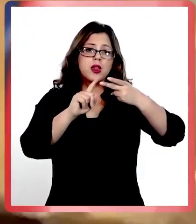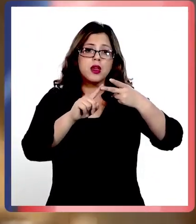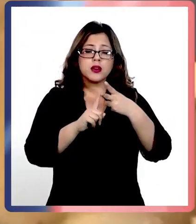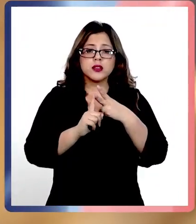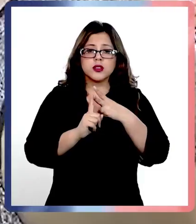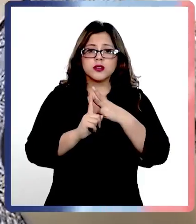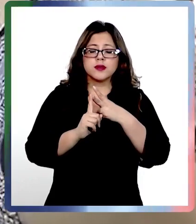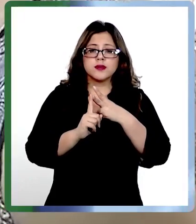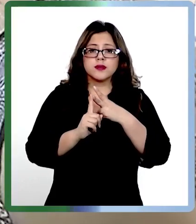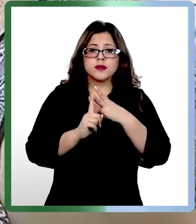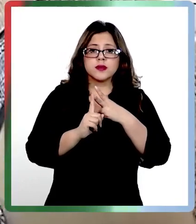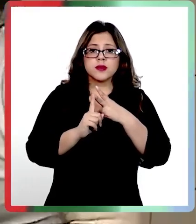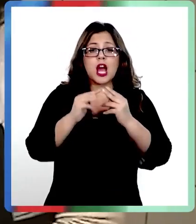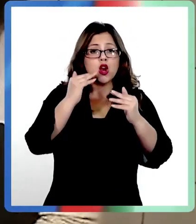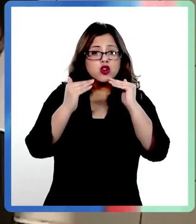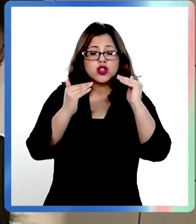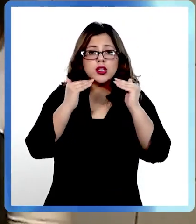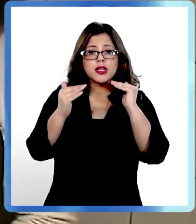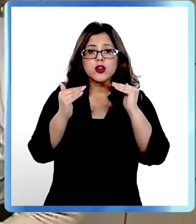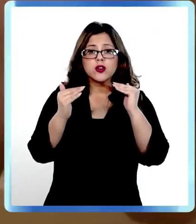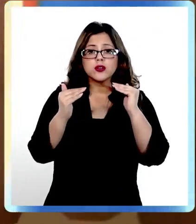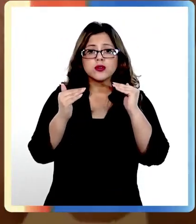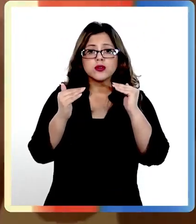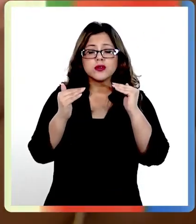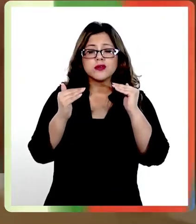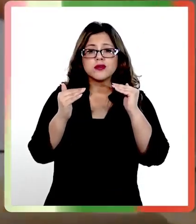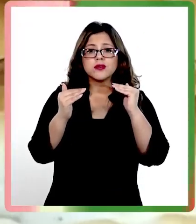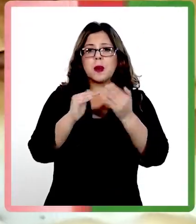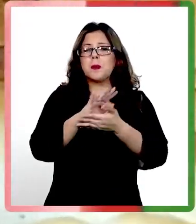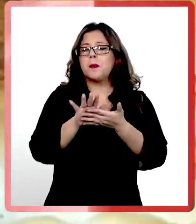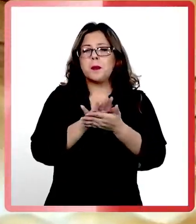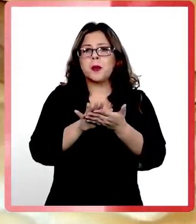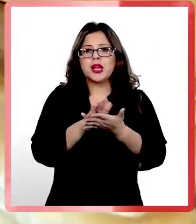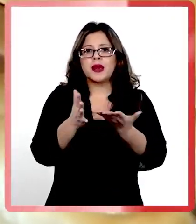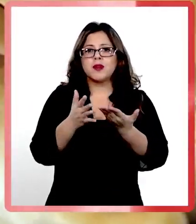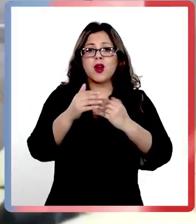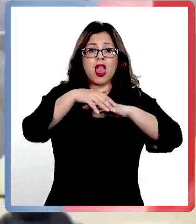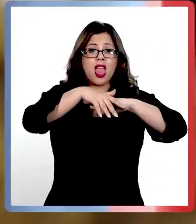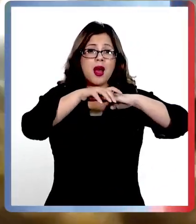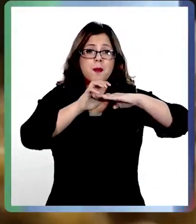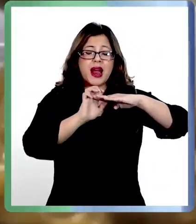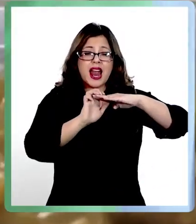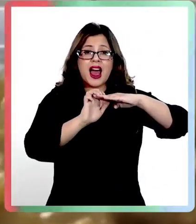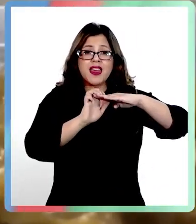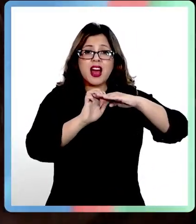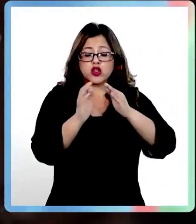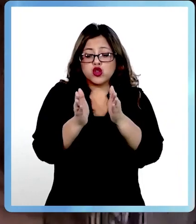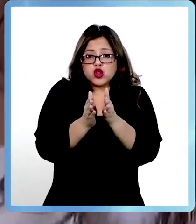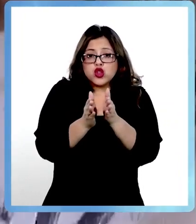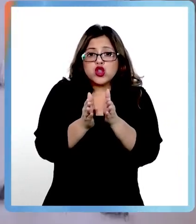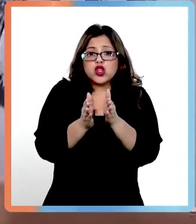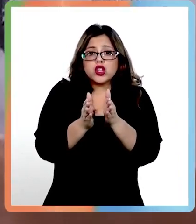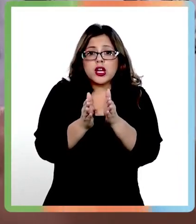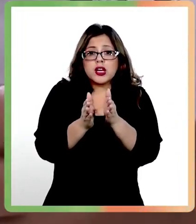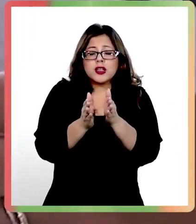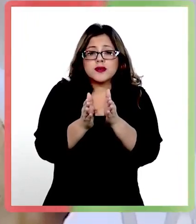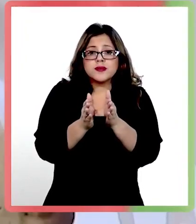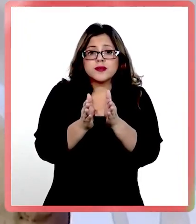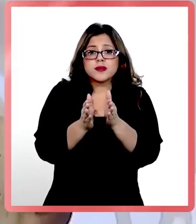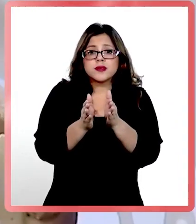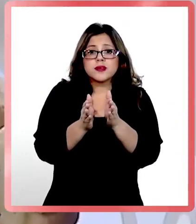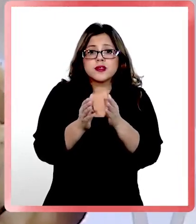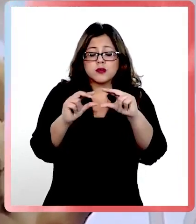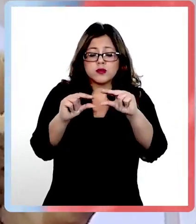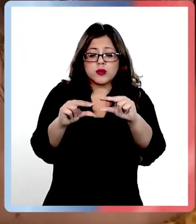Segundo, es que yo creo que los niños, más que, por ejemplo, una empanada, pues una empanada chiquitita y unas de cóctel,